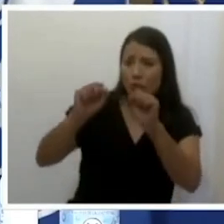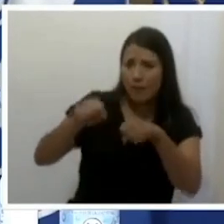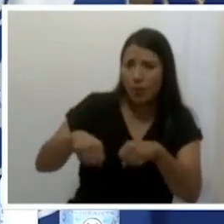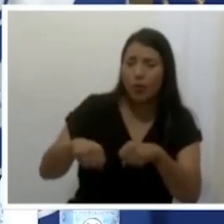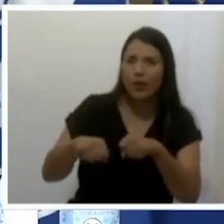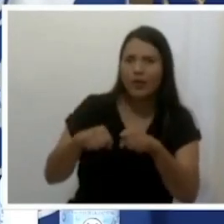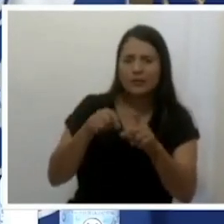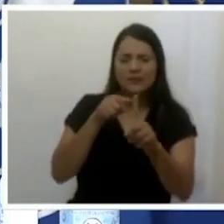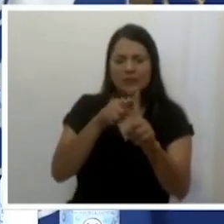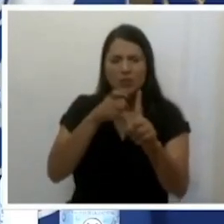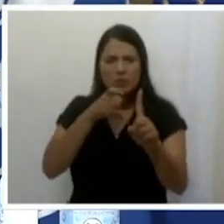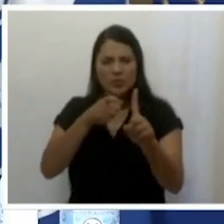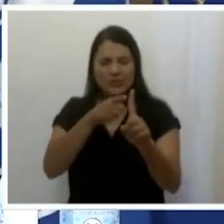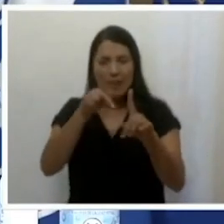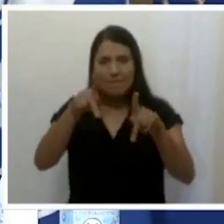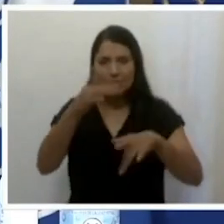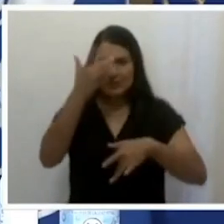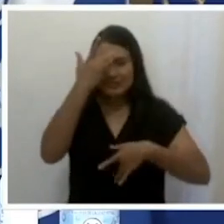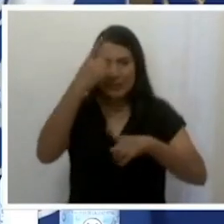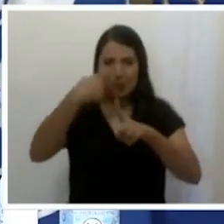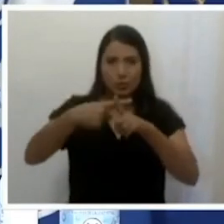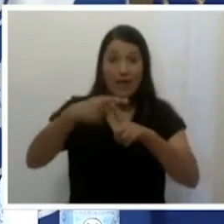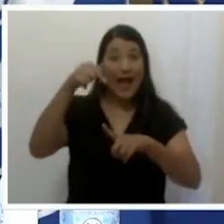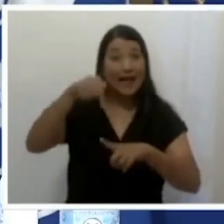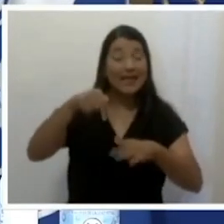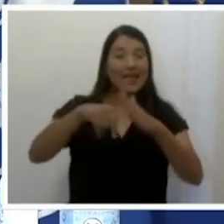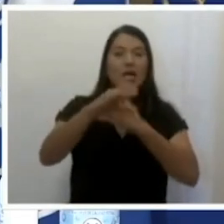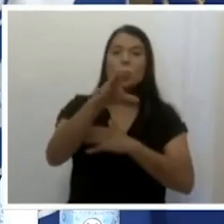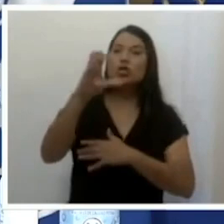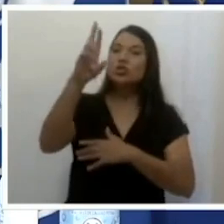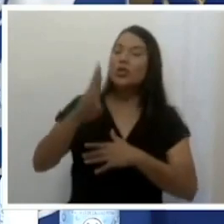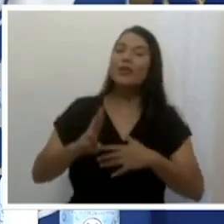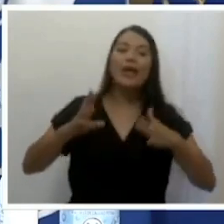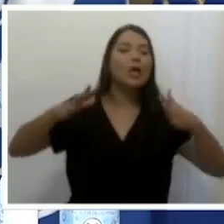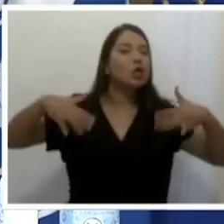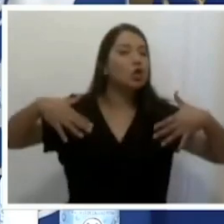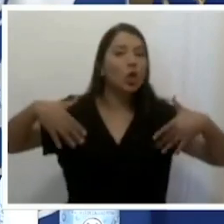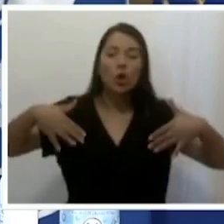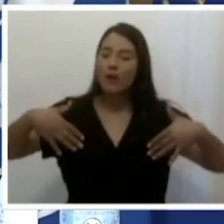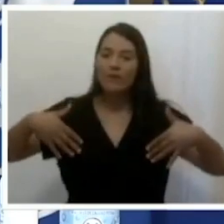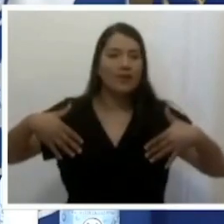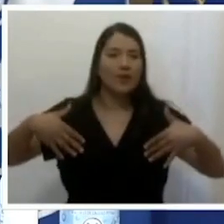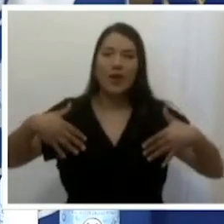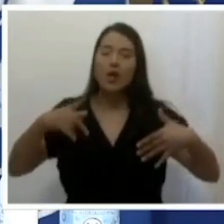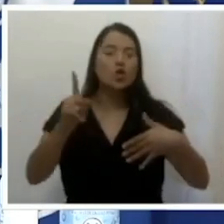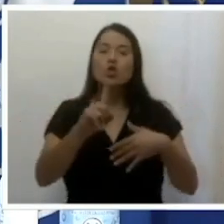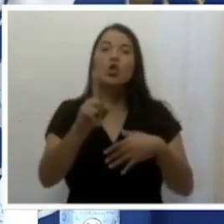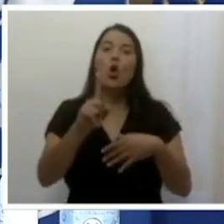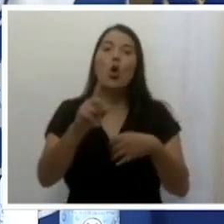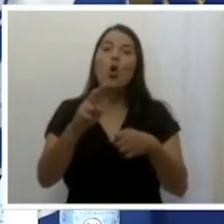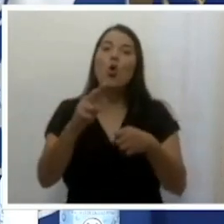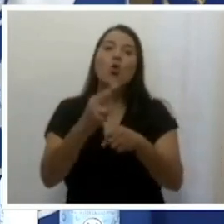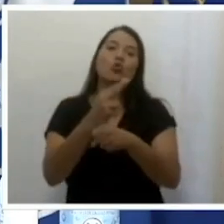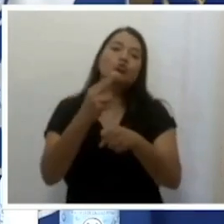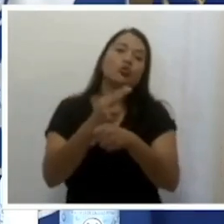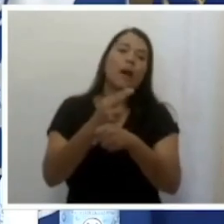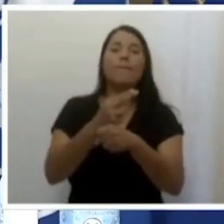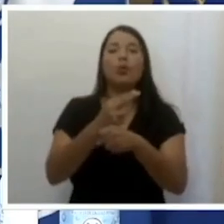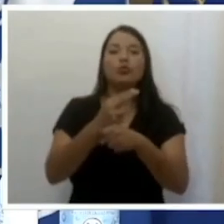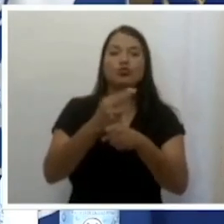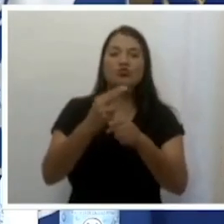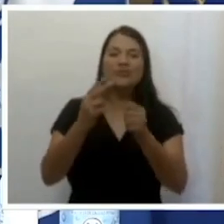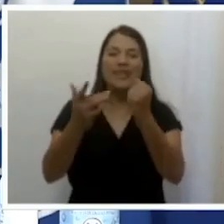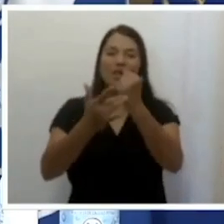positivos. En Costa Rica todavía no estamos haciendo un rastreo con tecnología Bluetooth o con